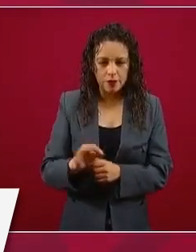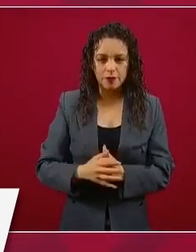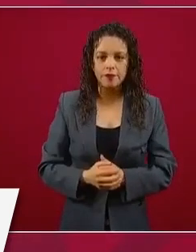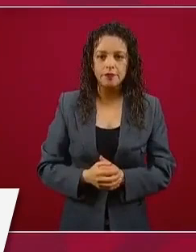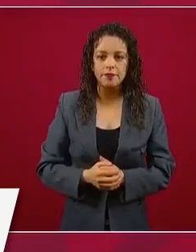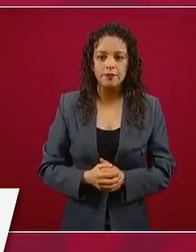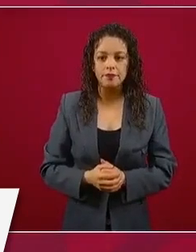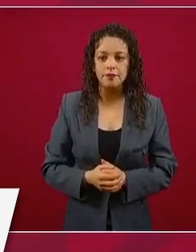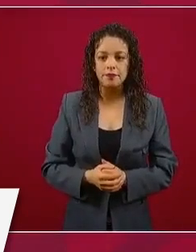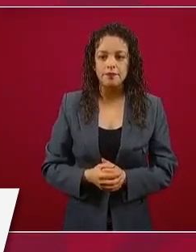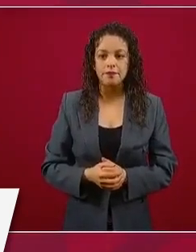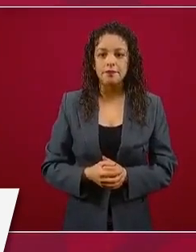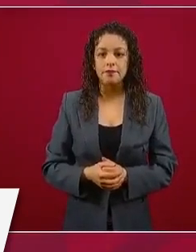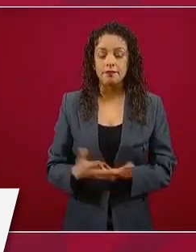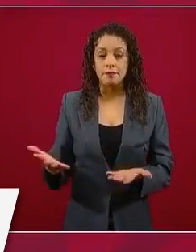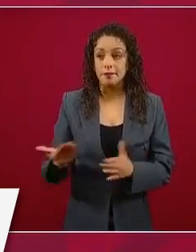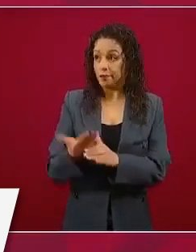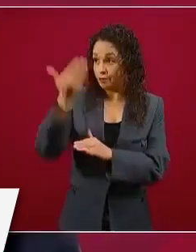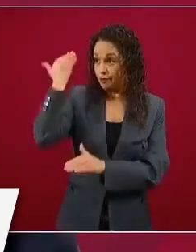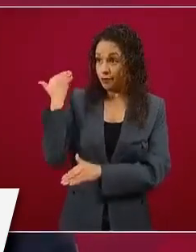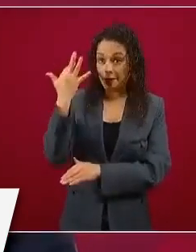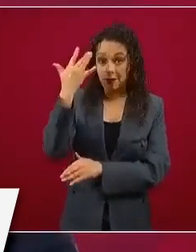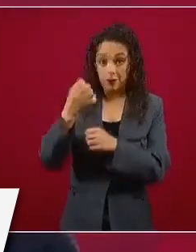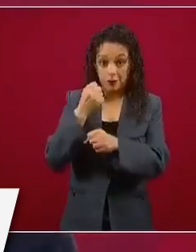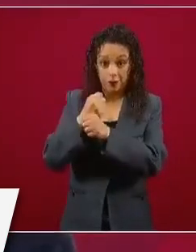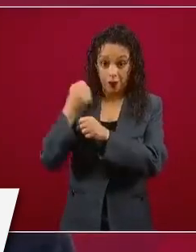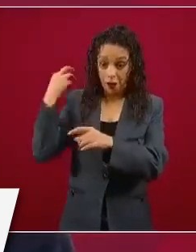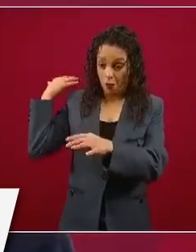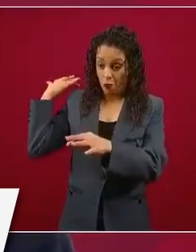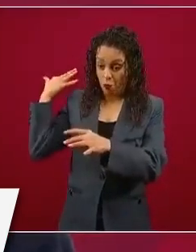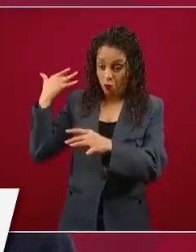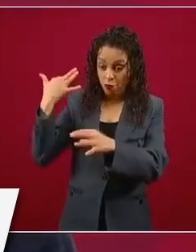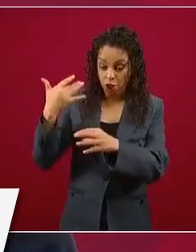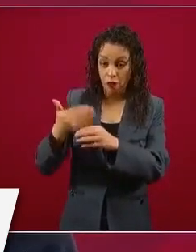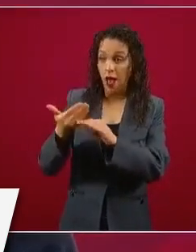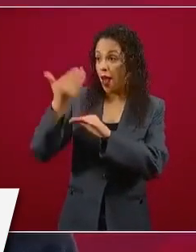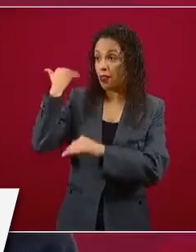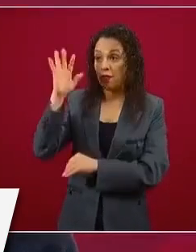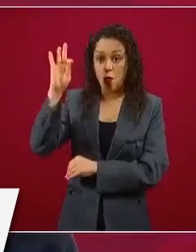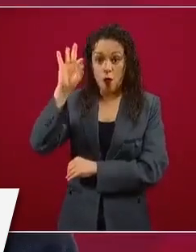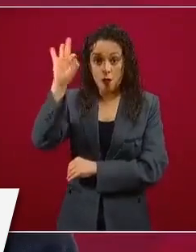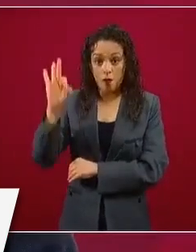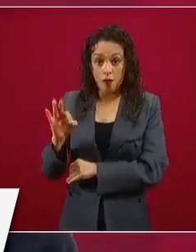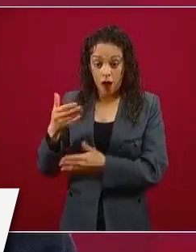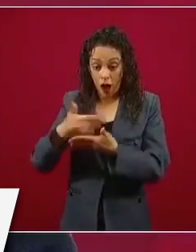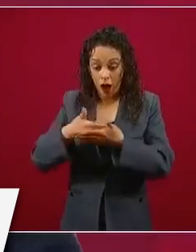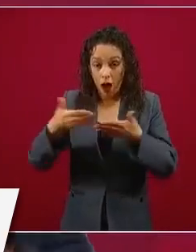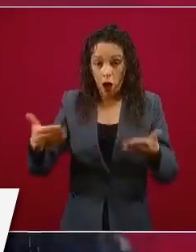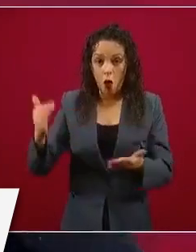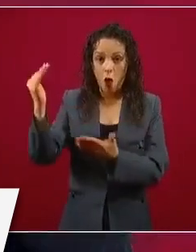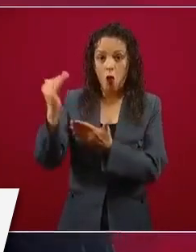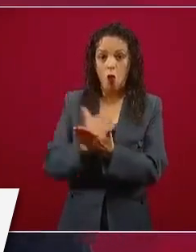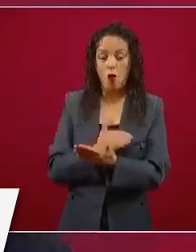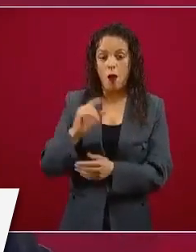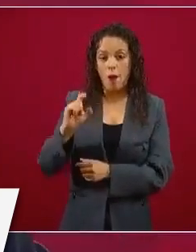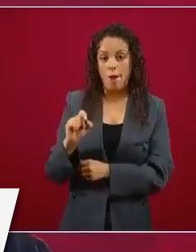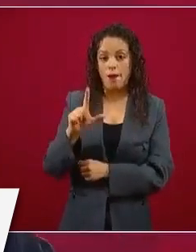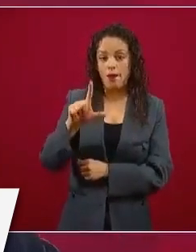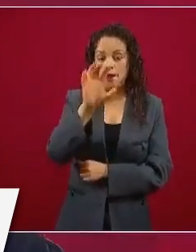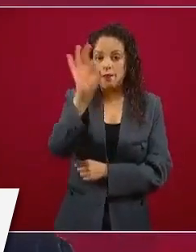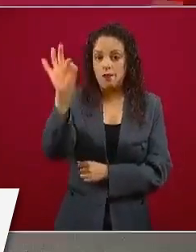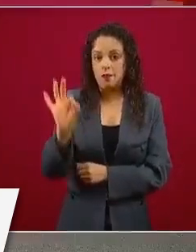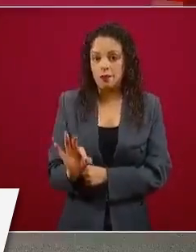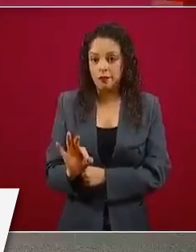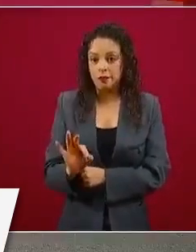en 50 años, del 40 al 27. La participación de la región